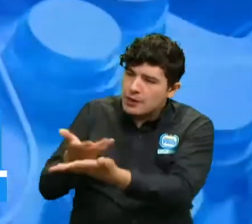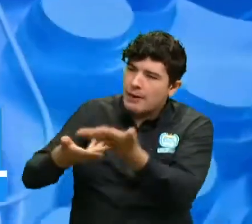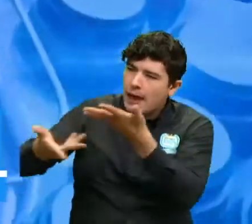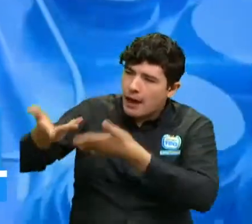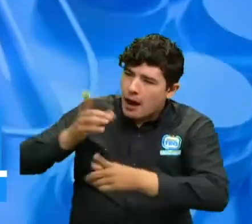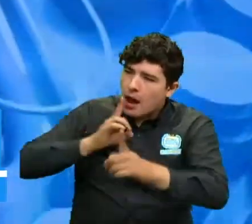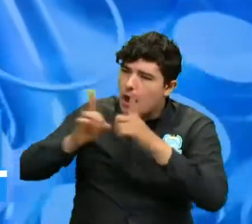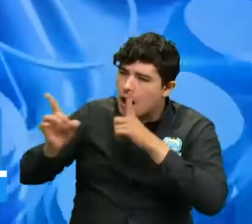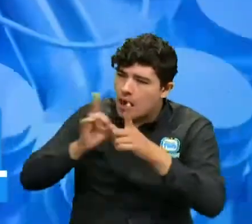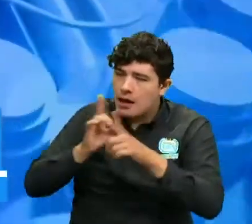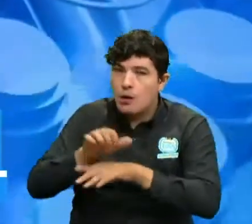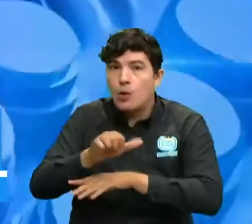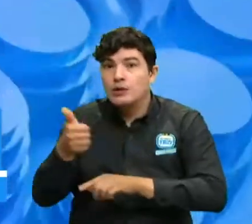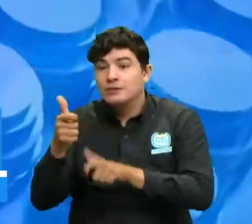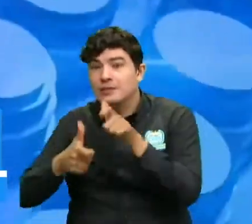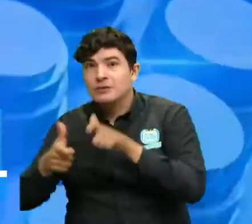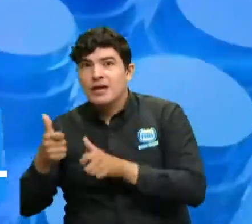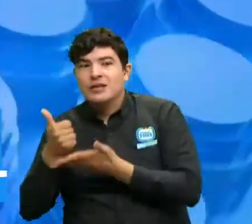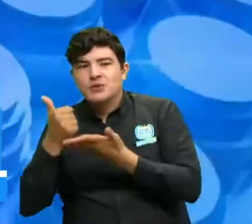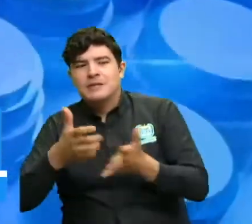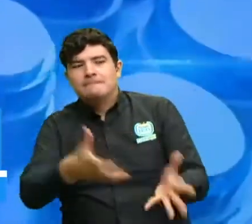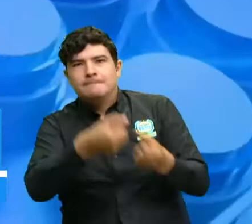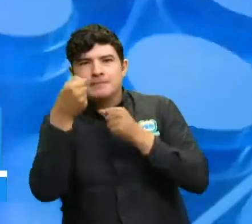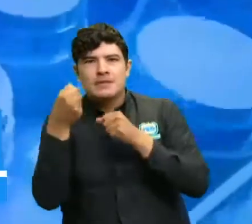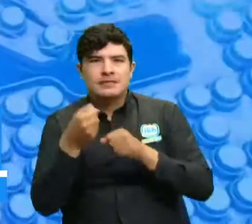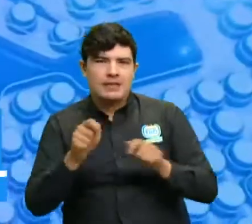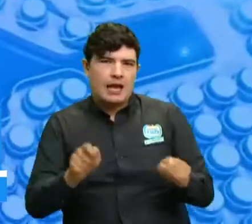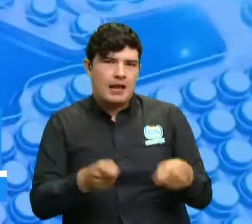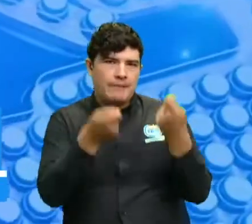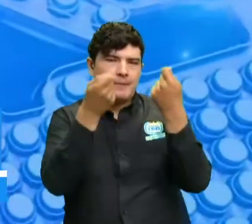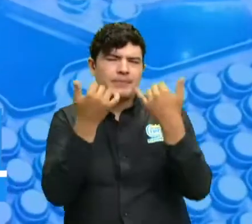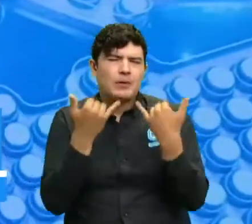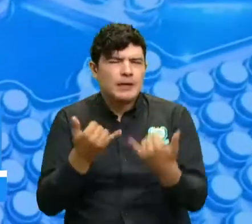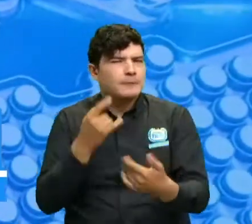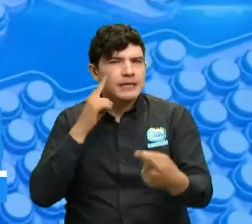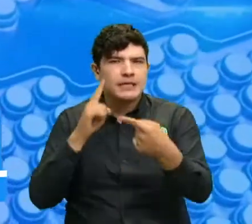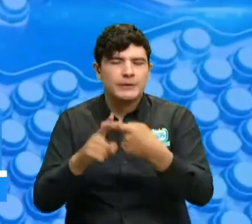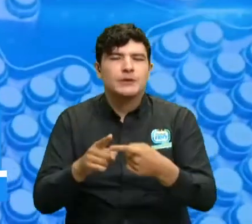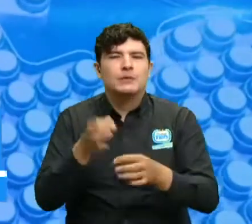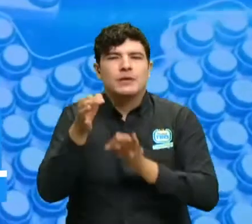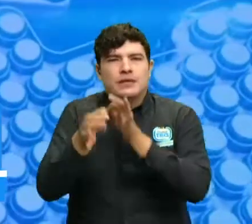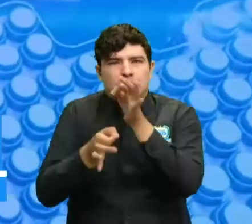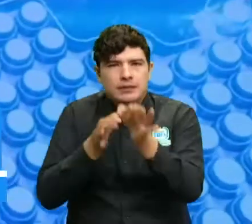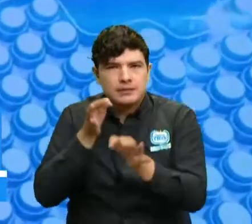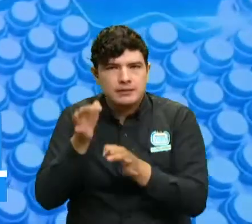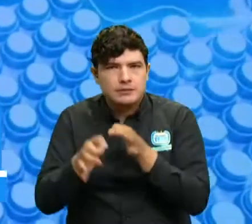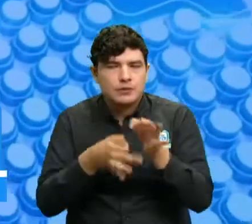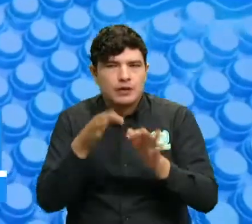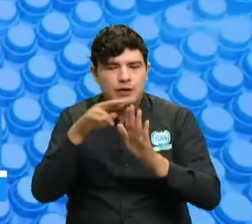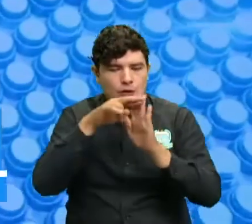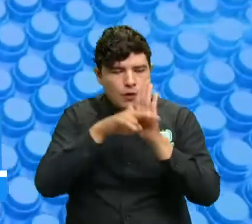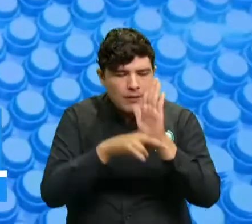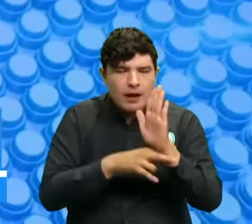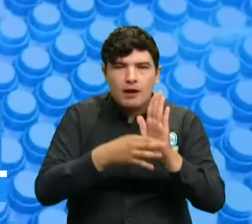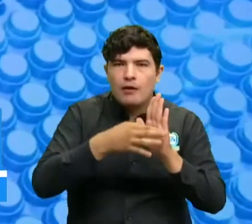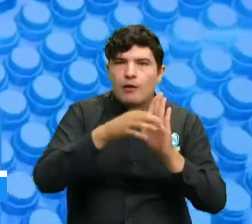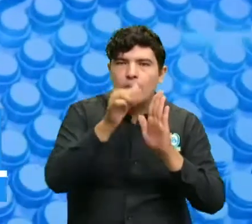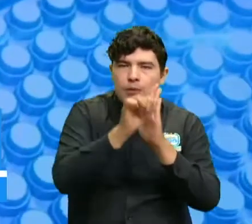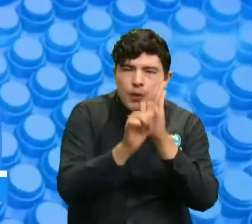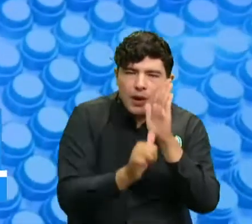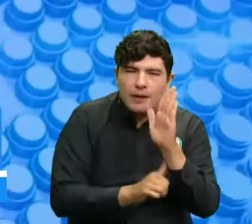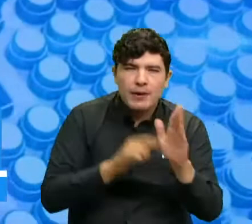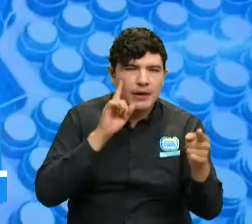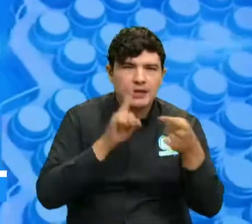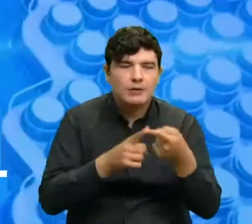necesidad de crear más líneas de atención y más rutas de asistencia. Fortalezcamos juntos las redes de apoyo, es decir, estar